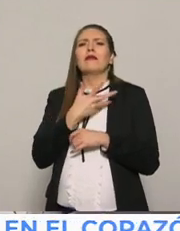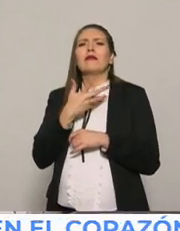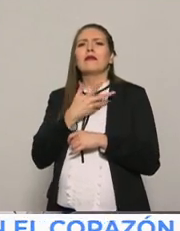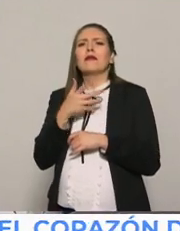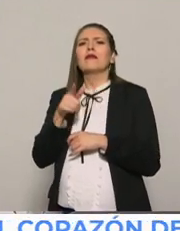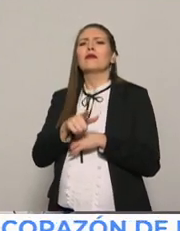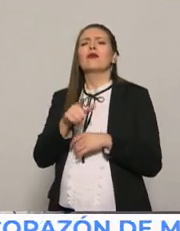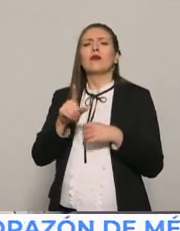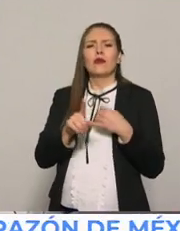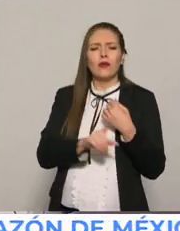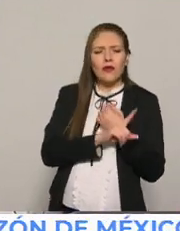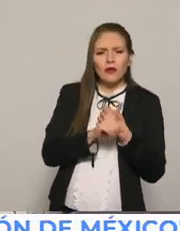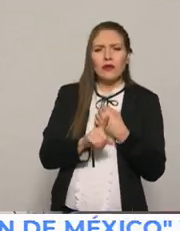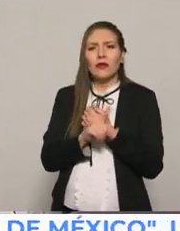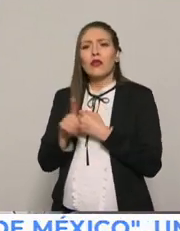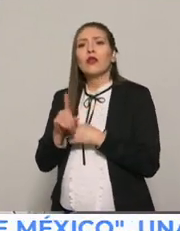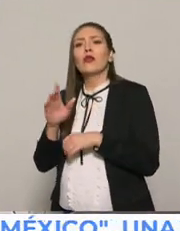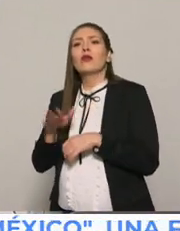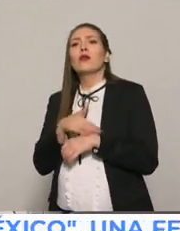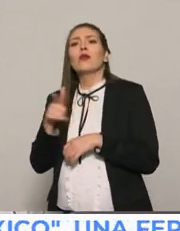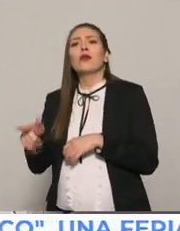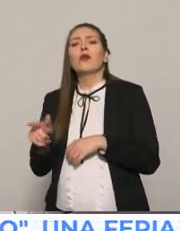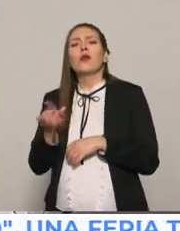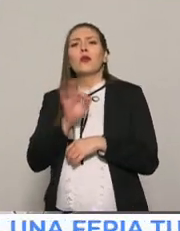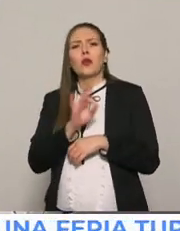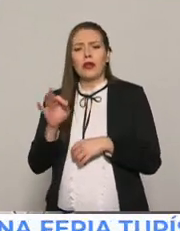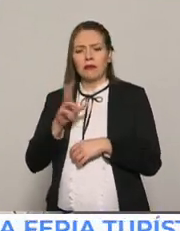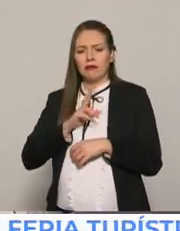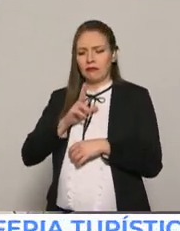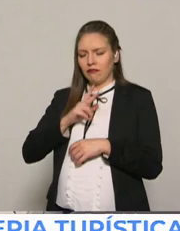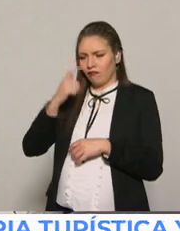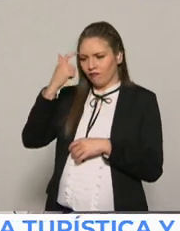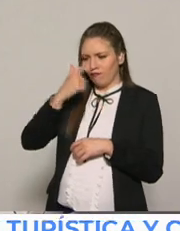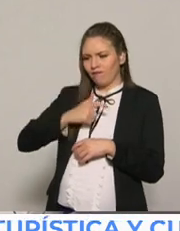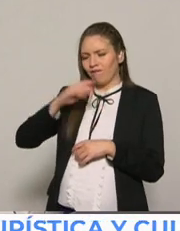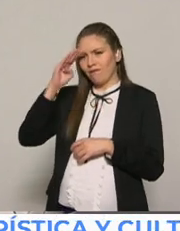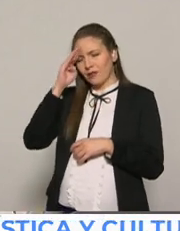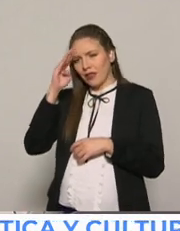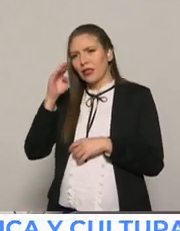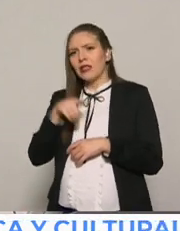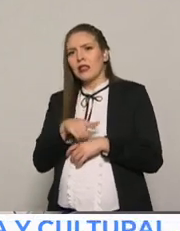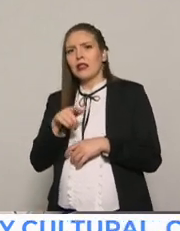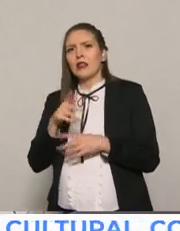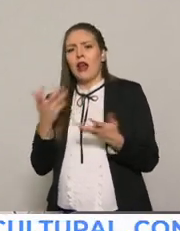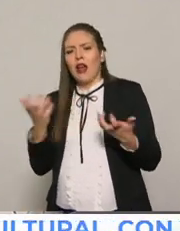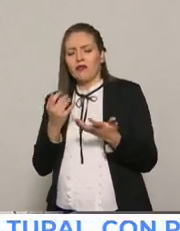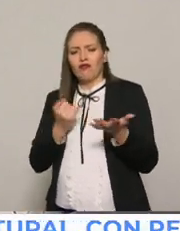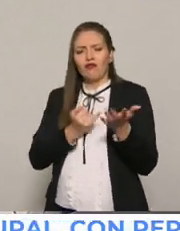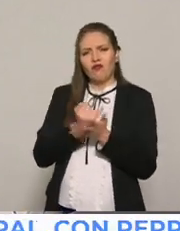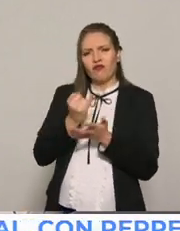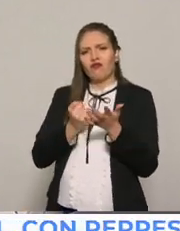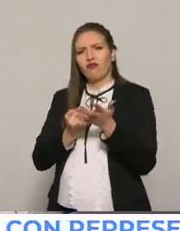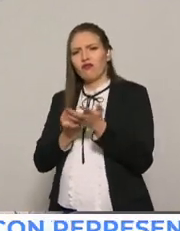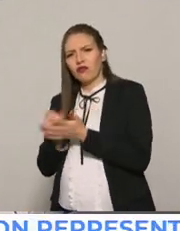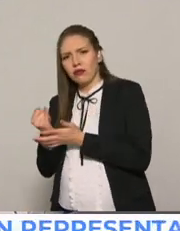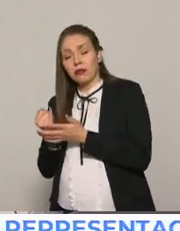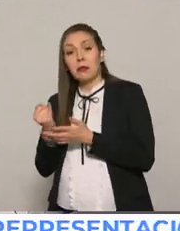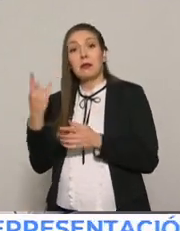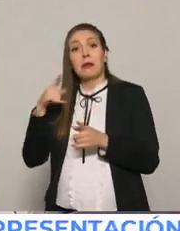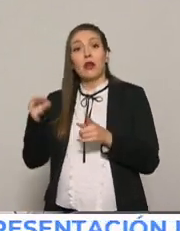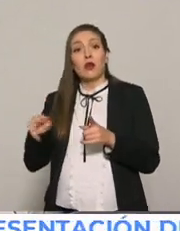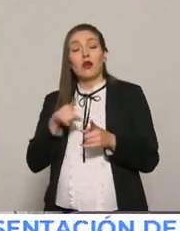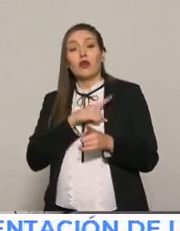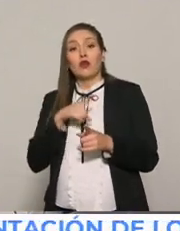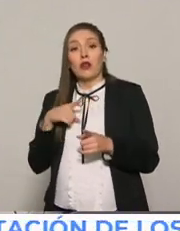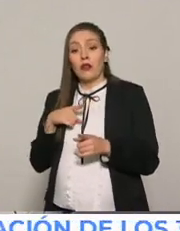a lo que se apunta es a la construcción de una capacidad crítica para poderlo discernir. Pero esta capacidad crítica no se construye prohibiendo, ¿no?